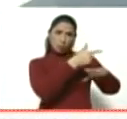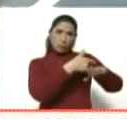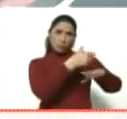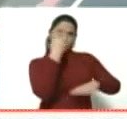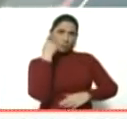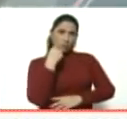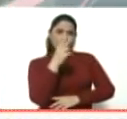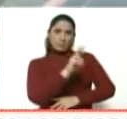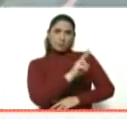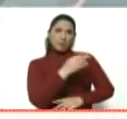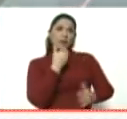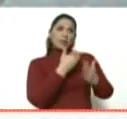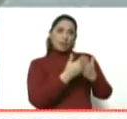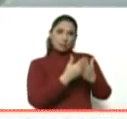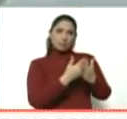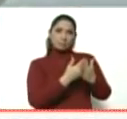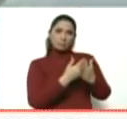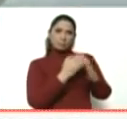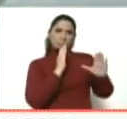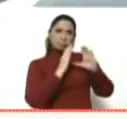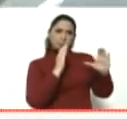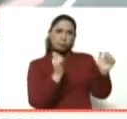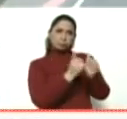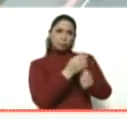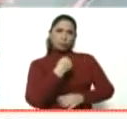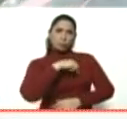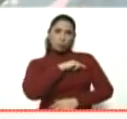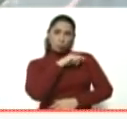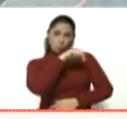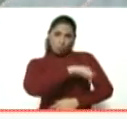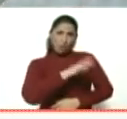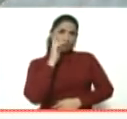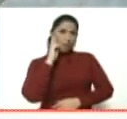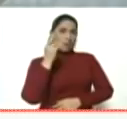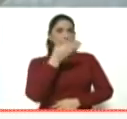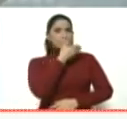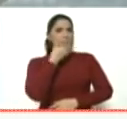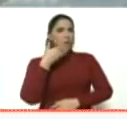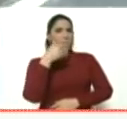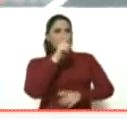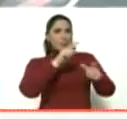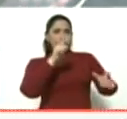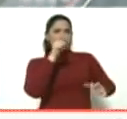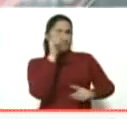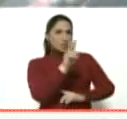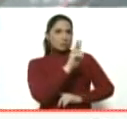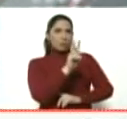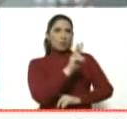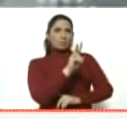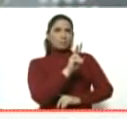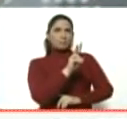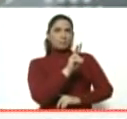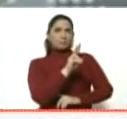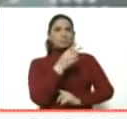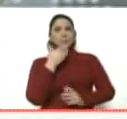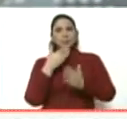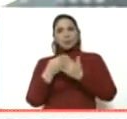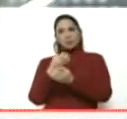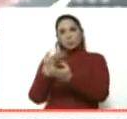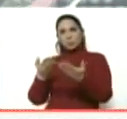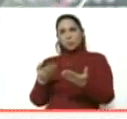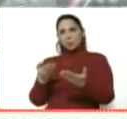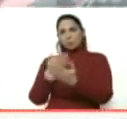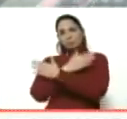Venezuela. Muchísimas gracias por conversar con nosotros en 6 AM hoy por hoy, lo mejor para la gente de Venezuela. Gracias a ustedes. Un gran